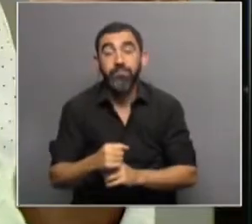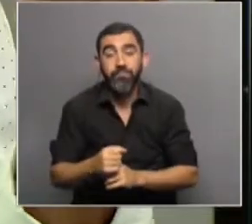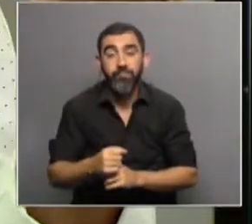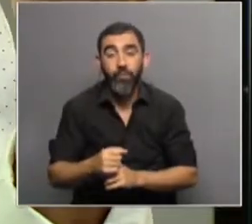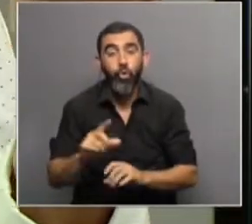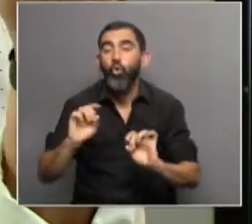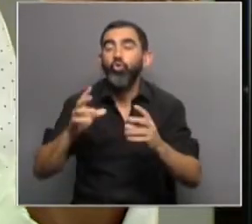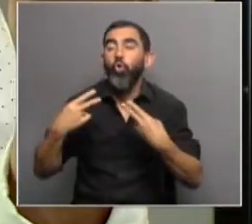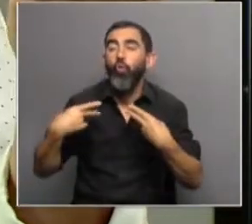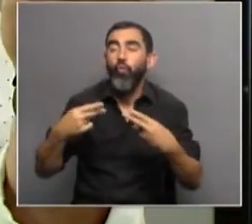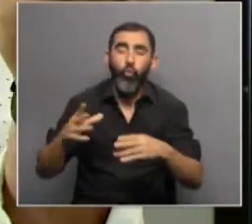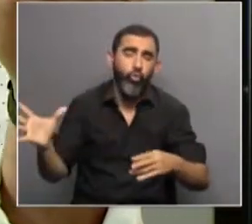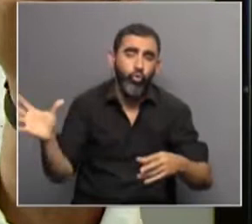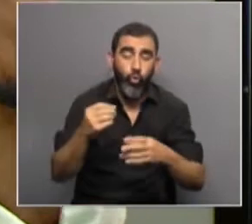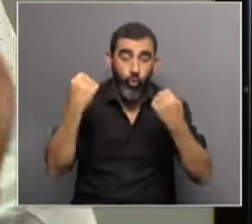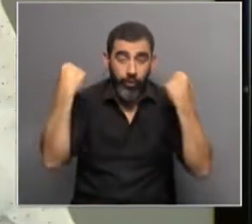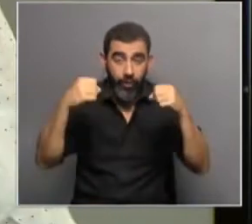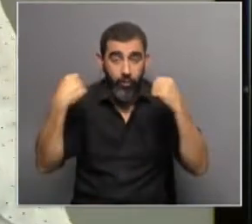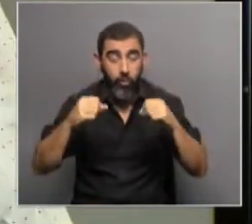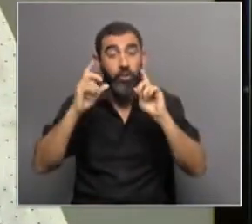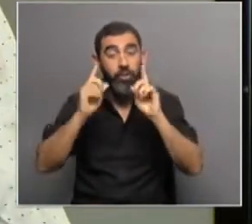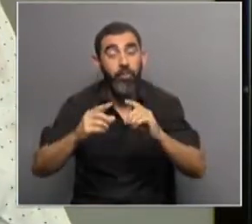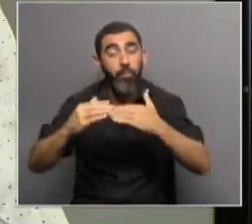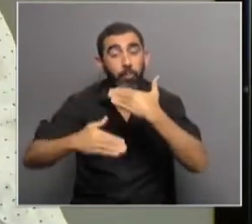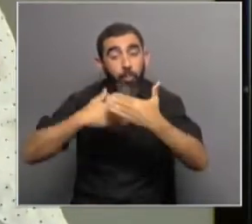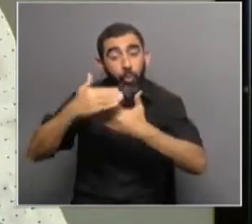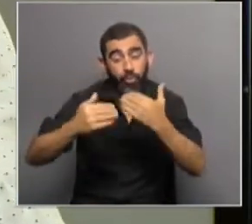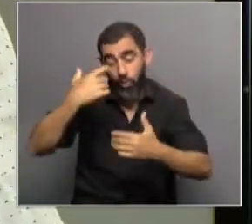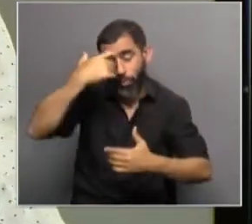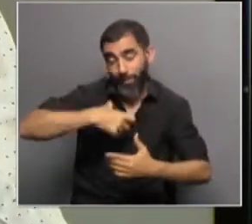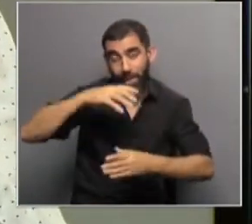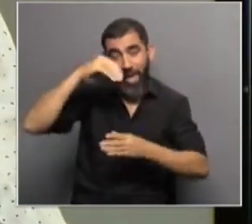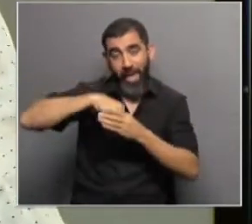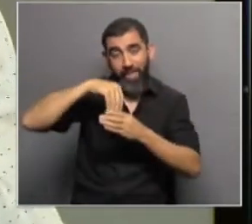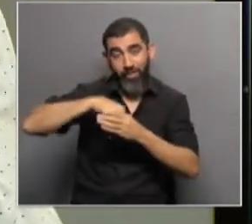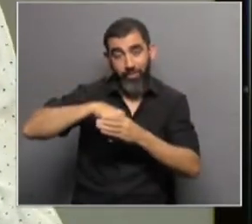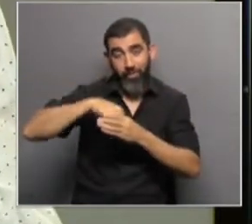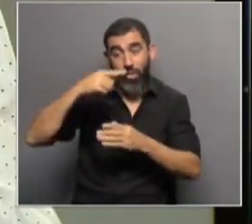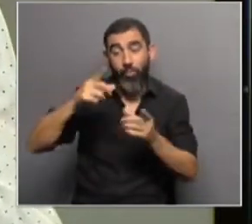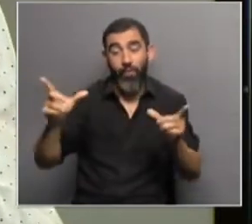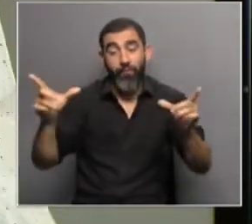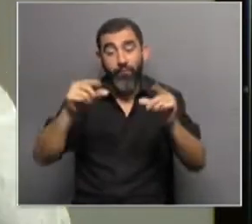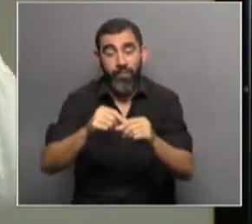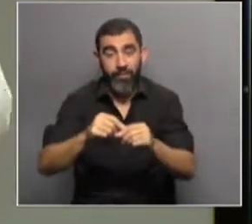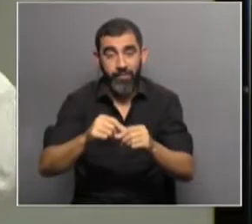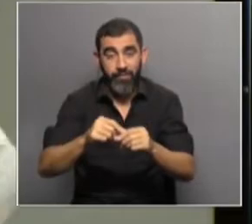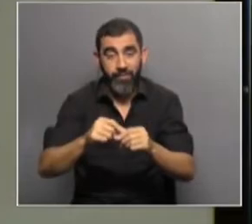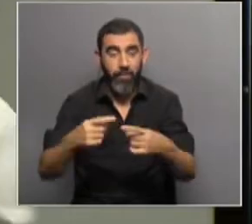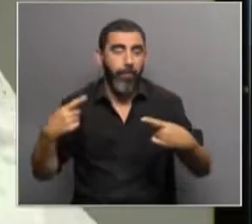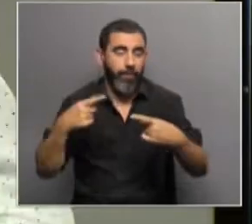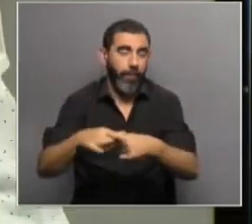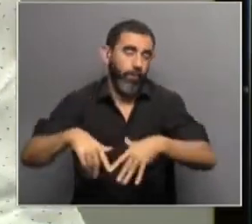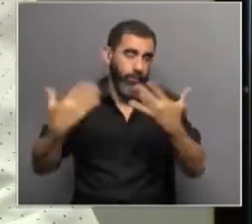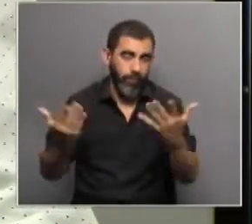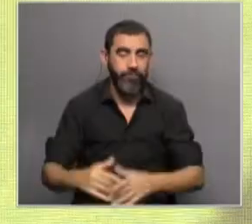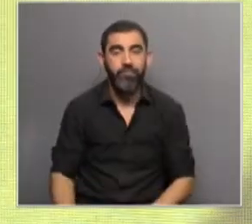no solo del fútbol, sino de todos los deportes, y mucho del proceso que el deportista lleva dentro, después que termina el partido, lo